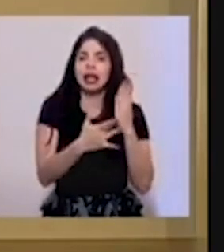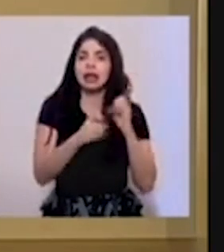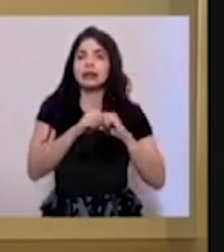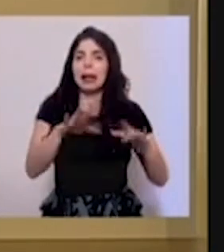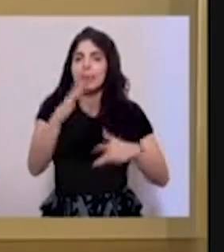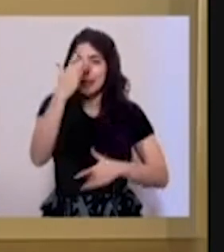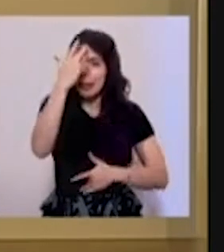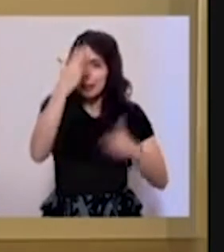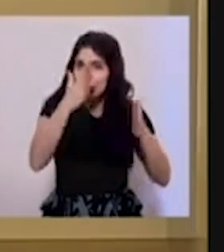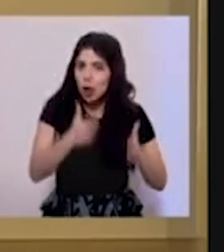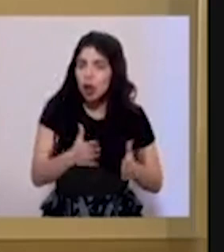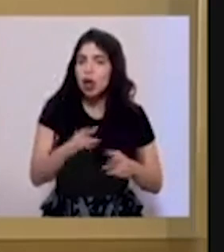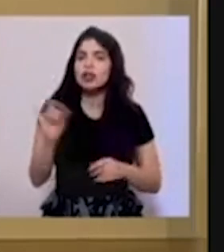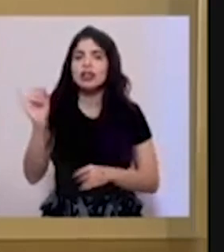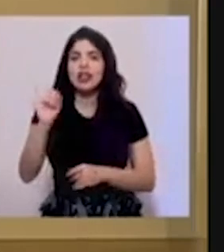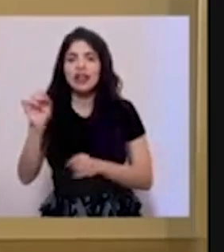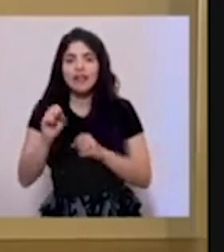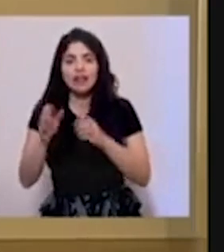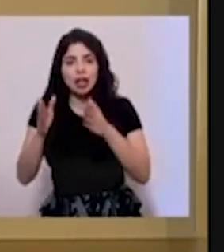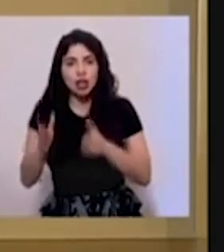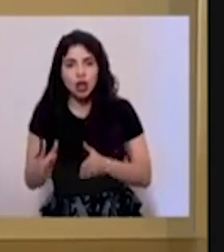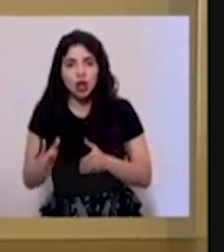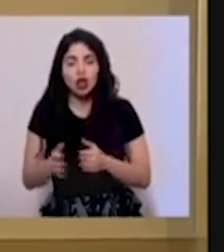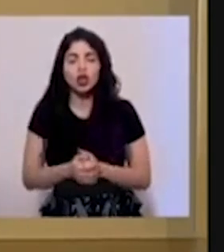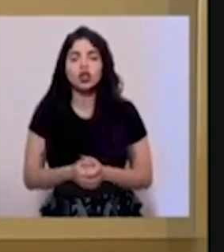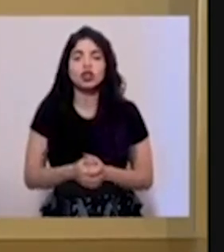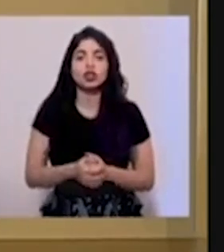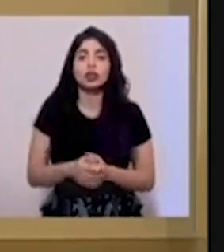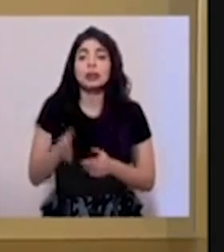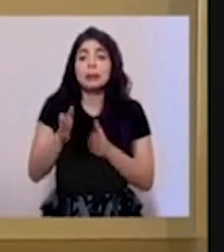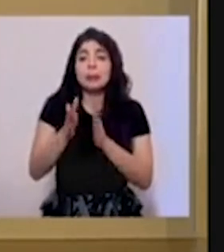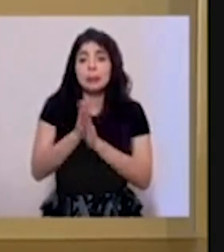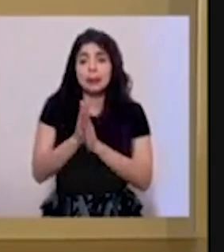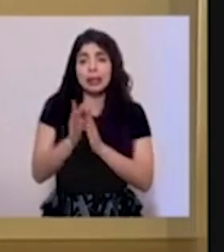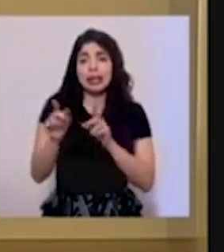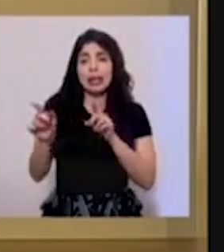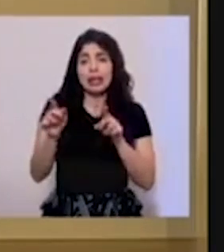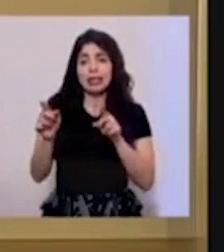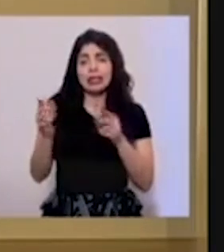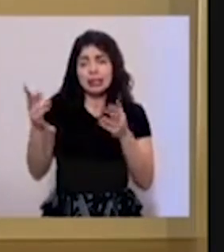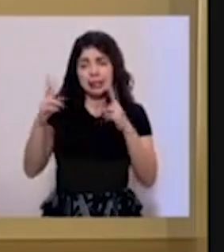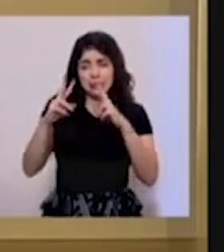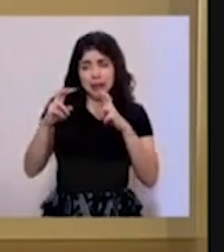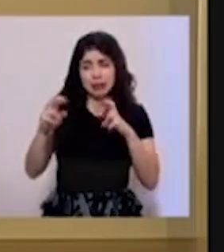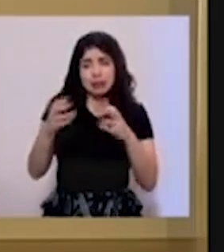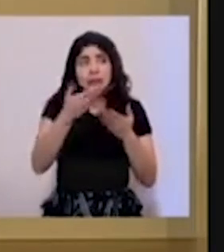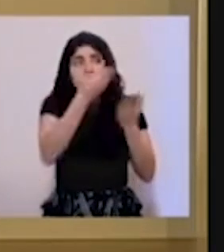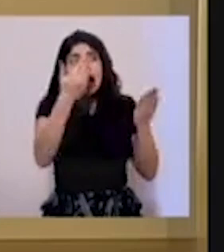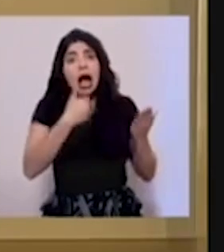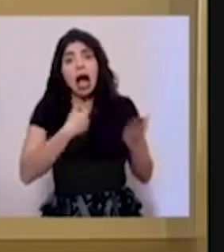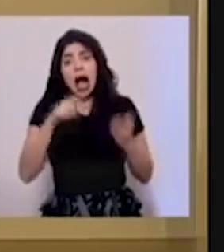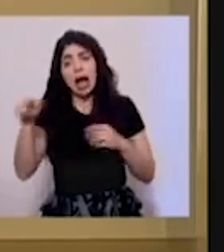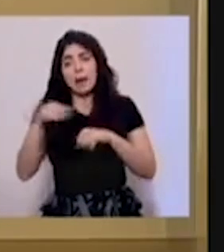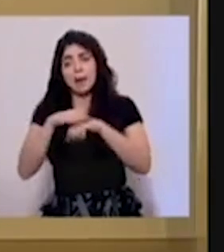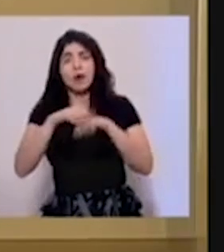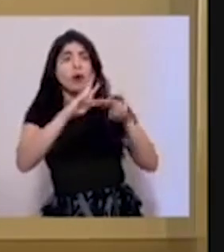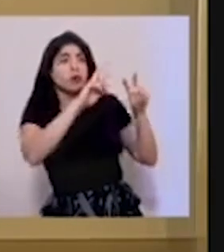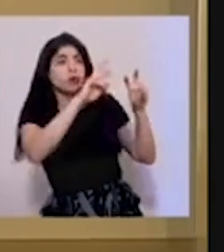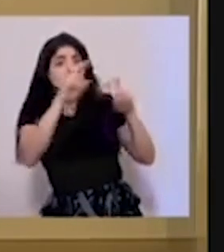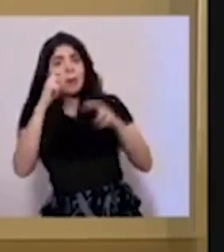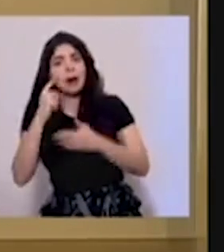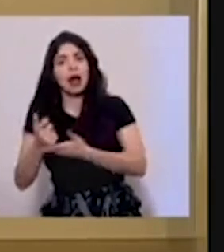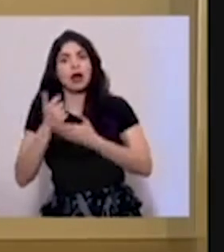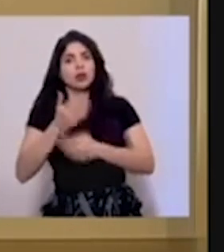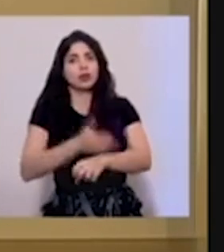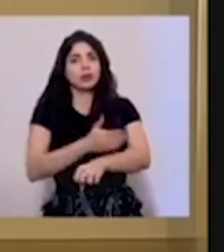epidemiólogos y también infectólogos. Y se les pidió precisamente el análisis de lo que hay en el mercado para poder avanzar en